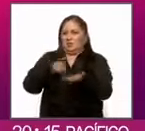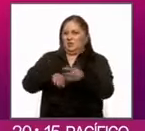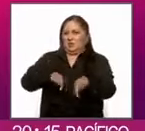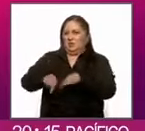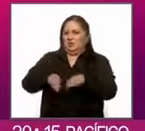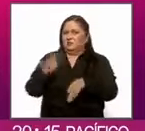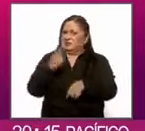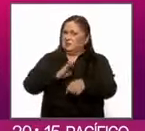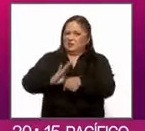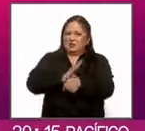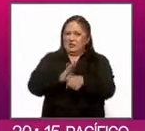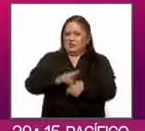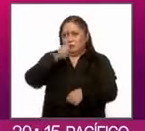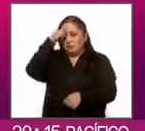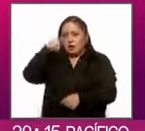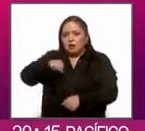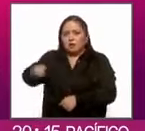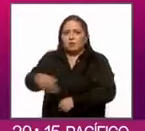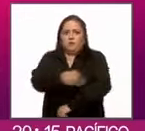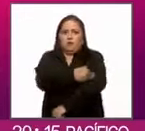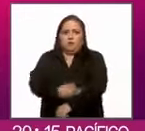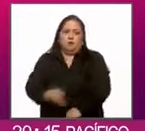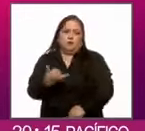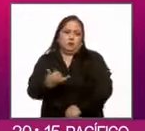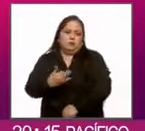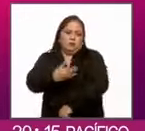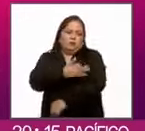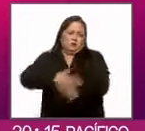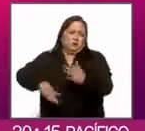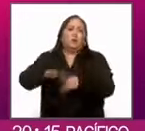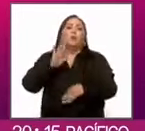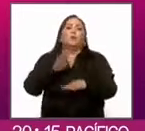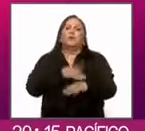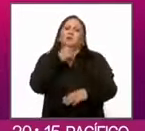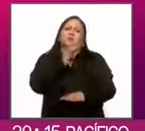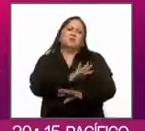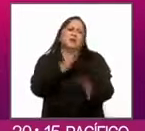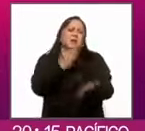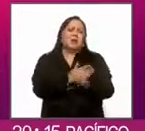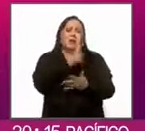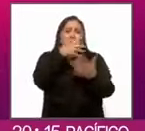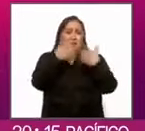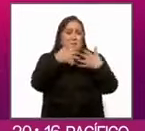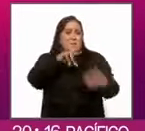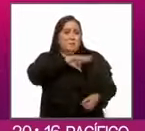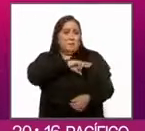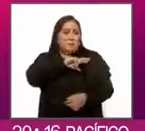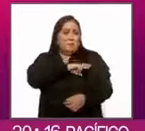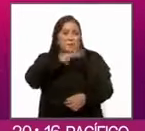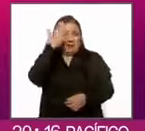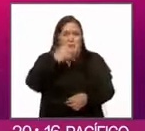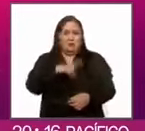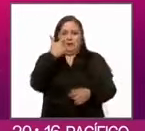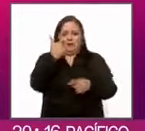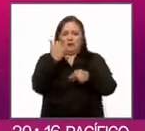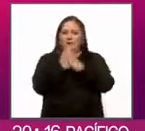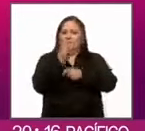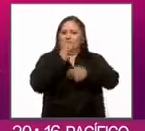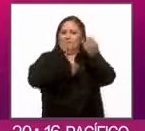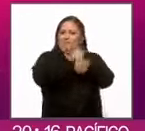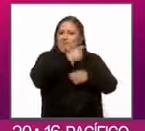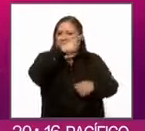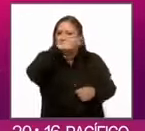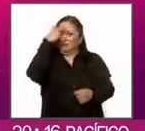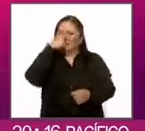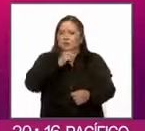beneficie realmente a su familia y los suyos. Y es que ya basta que las empresas privadas que operan en el envío de remesas a